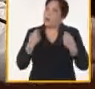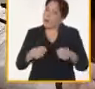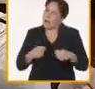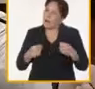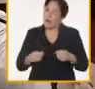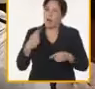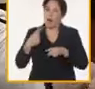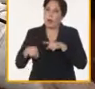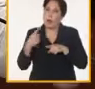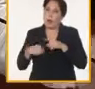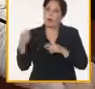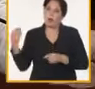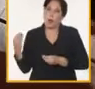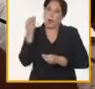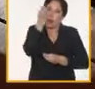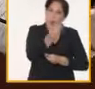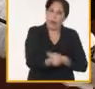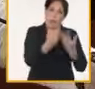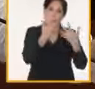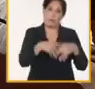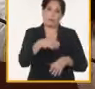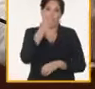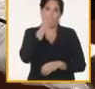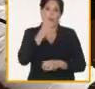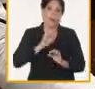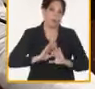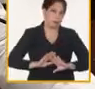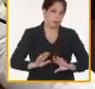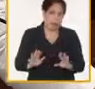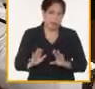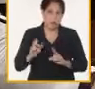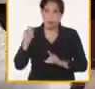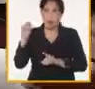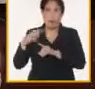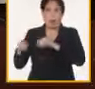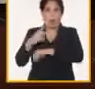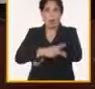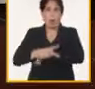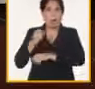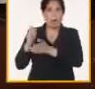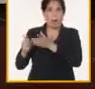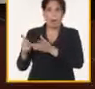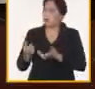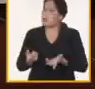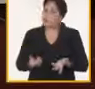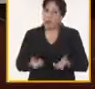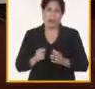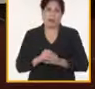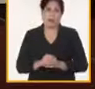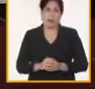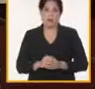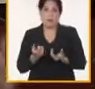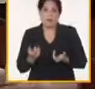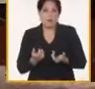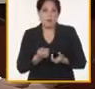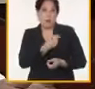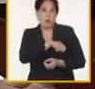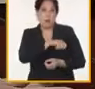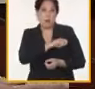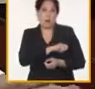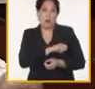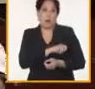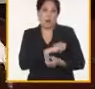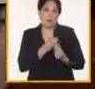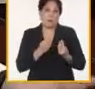recursos financieros o buscar móviles financieros para producir en Cuba pero seguimos sin impactar en el elemento financiero puede ser